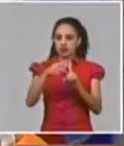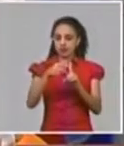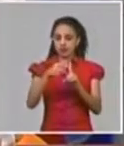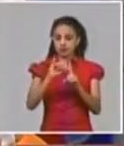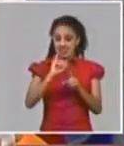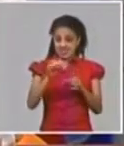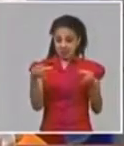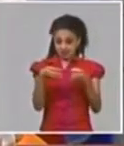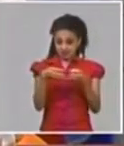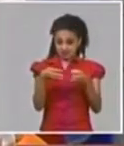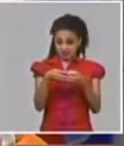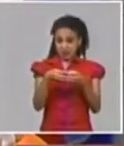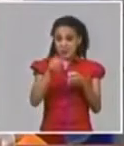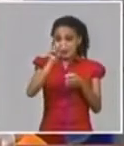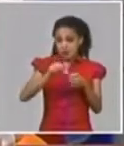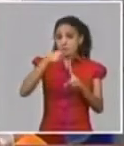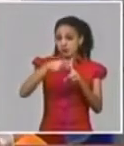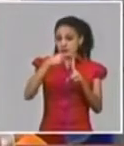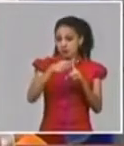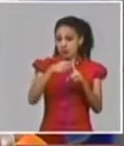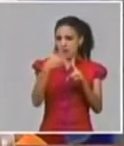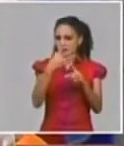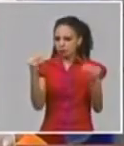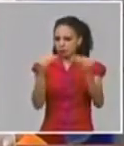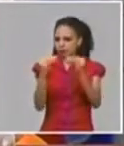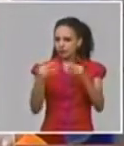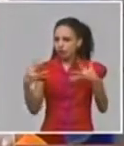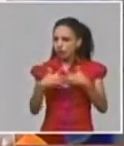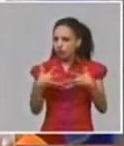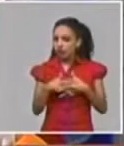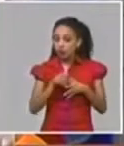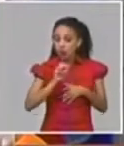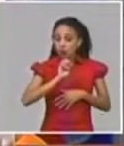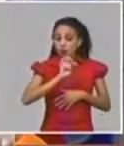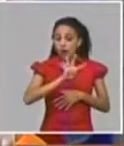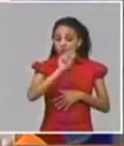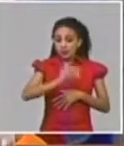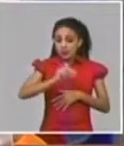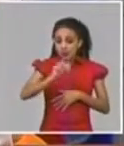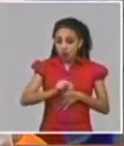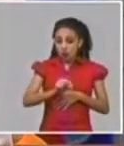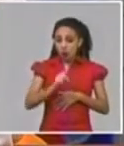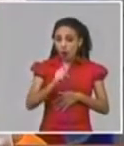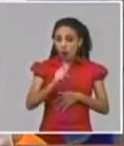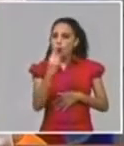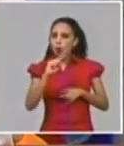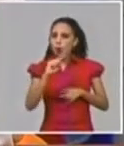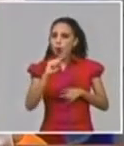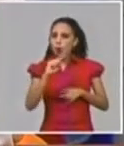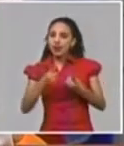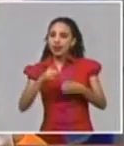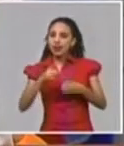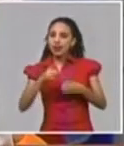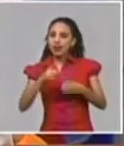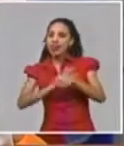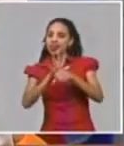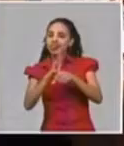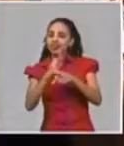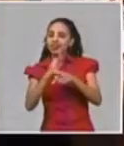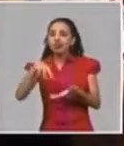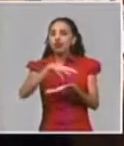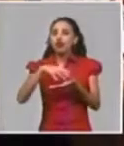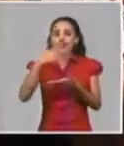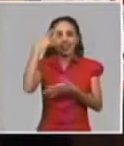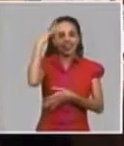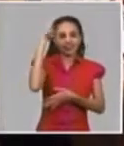confirmados ayer fueron contactos de casos confirmados cuatro. Uno tiene fuente de infección en el extranjero, por eso hablaba de la efectividad de la medida, porque